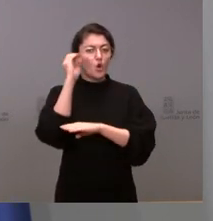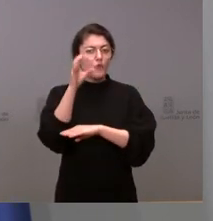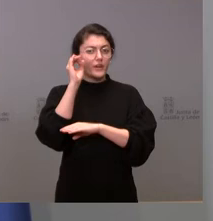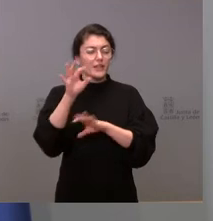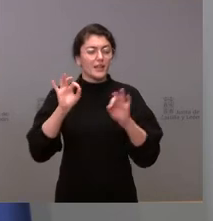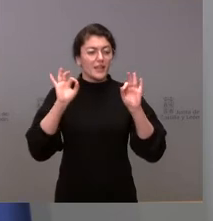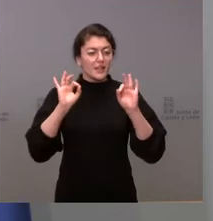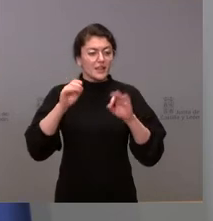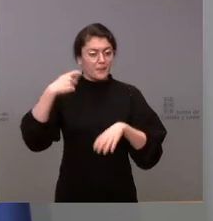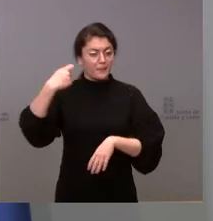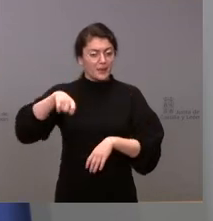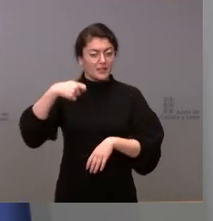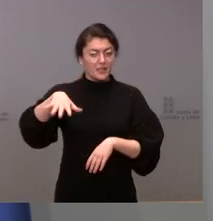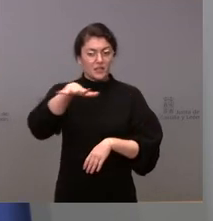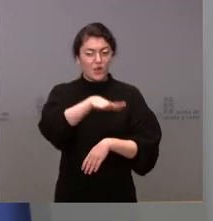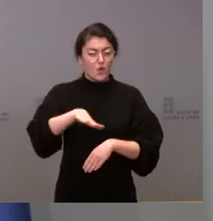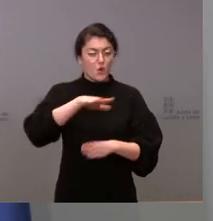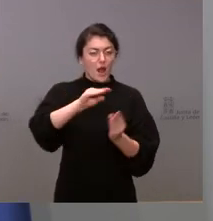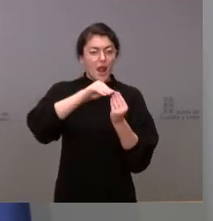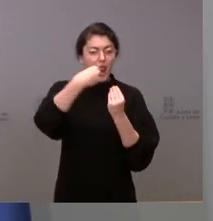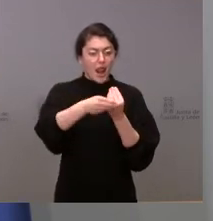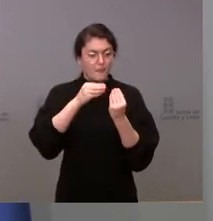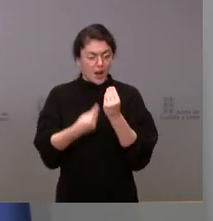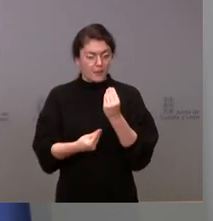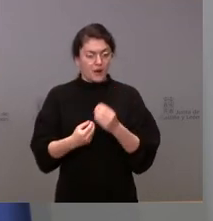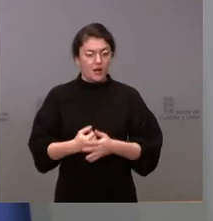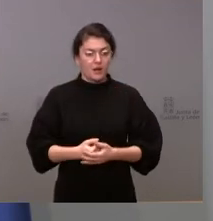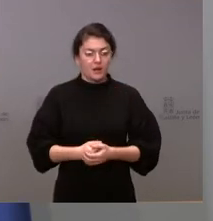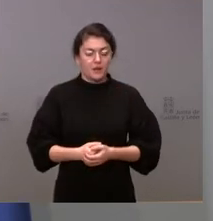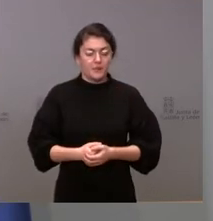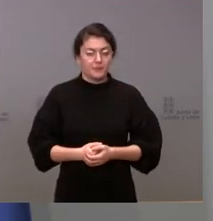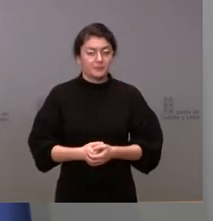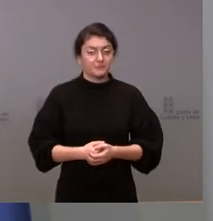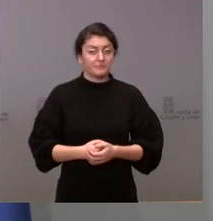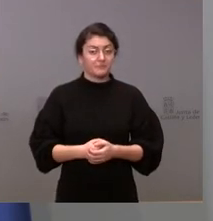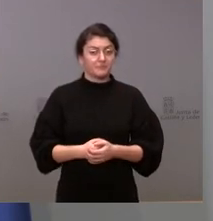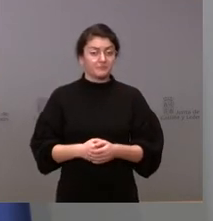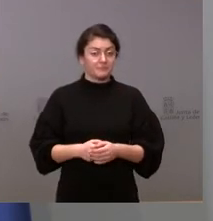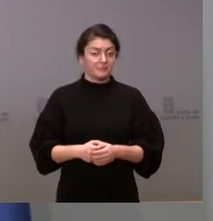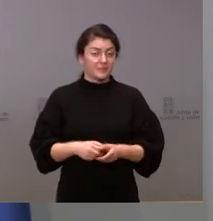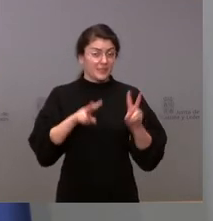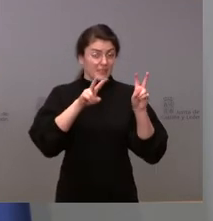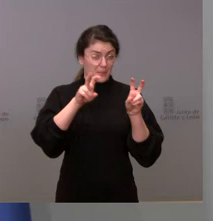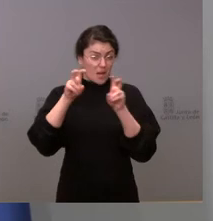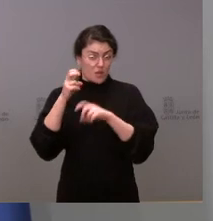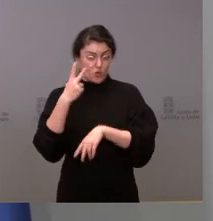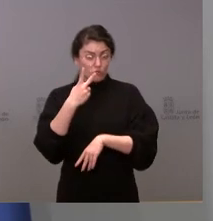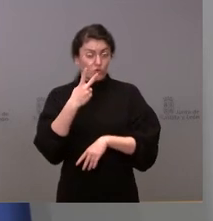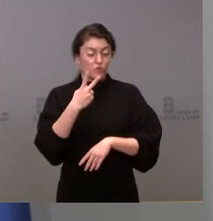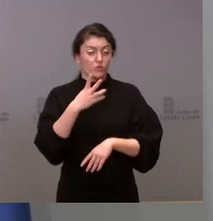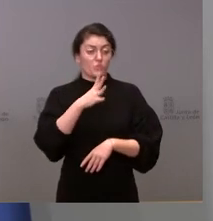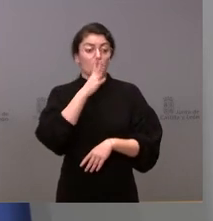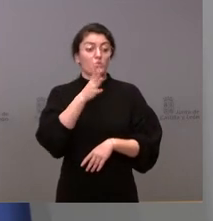en La Palma. Bien, aquí hay dos cuestiones. Hay algunos asuntos que nos hubiera